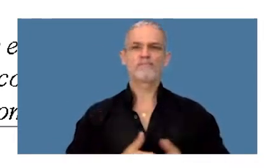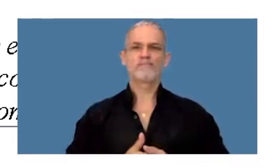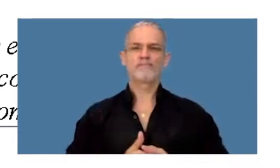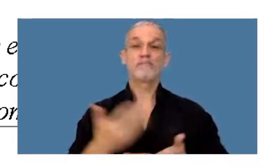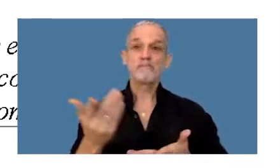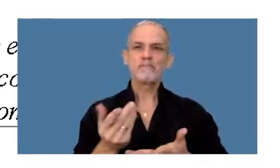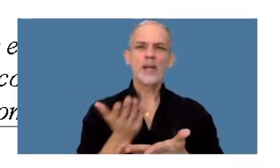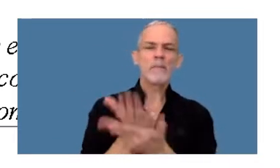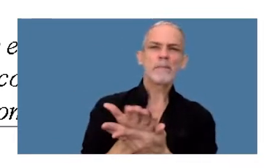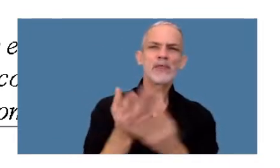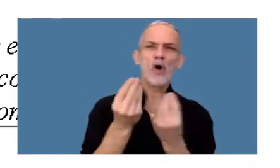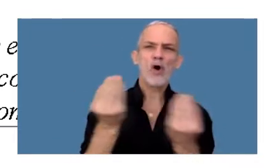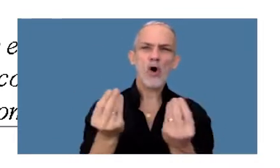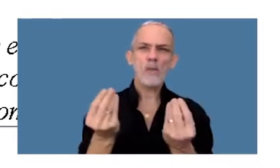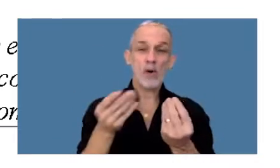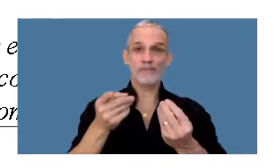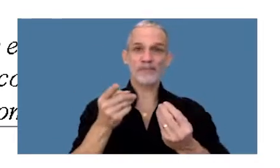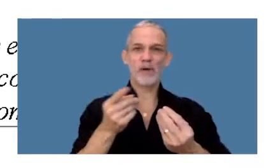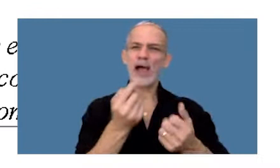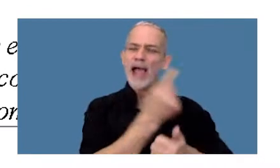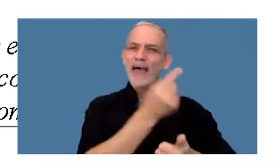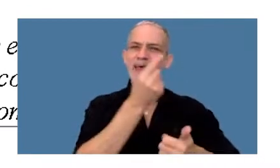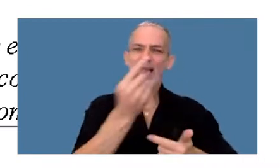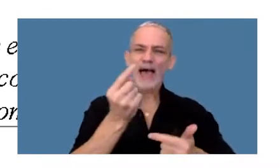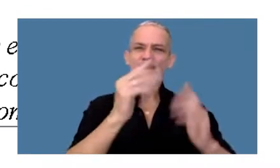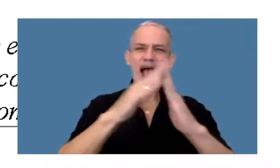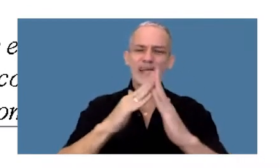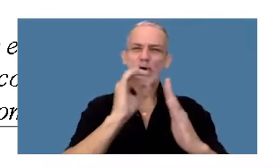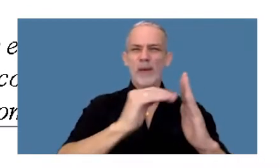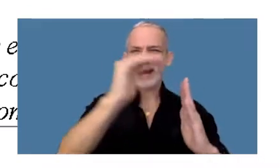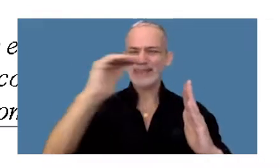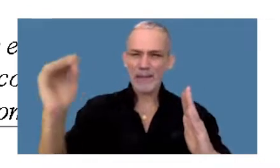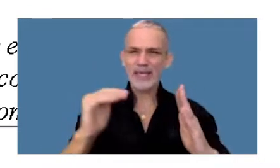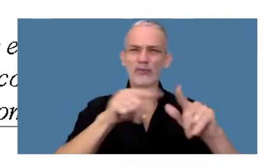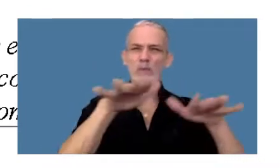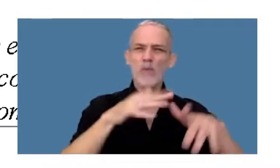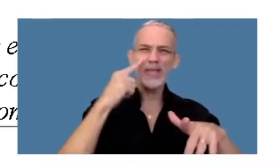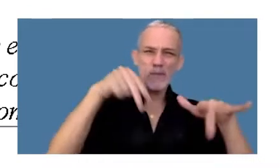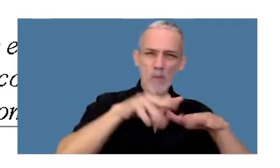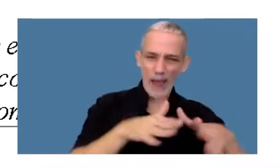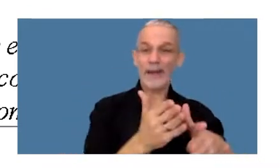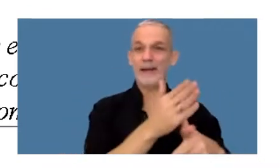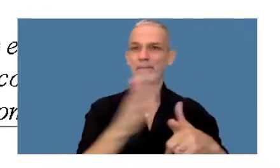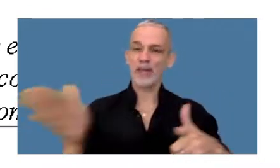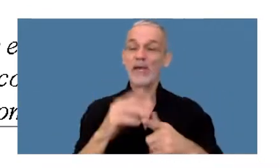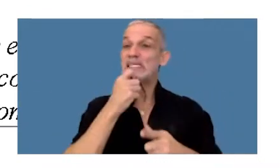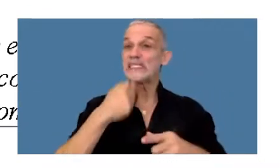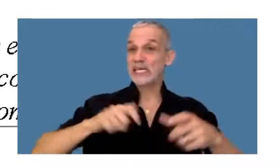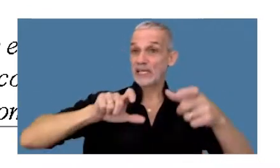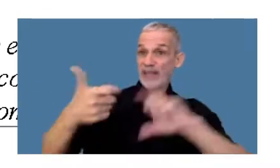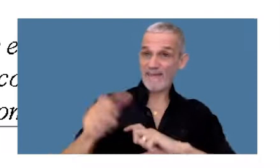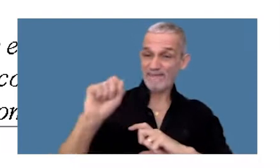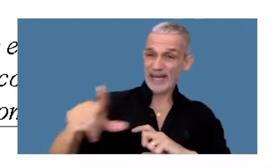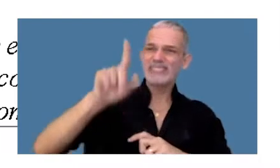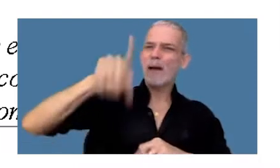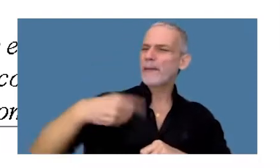La solicitud se efectúa por cada inmueble y algo para aclarar, en caso de que la transferencia